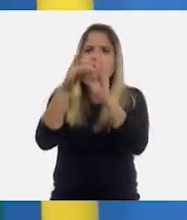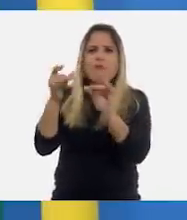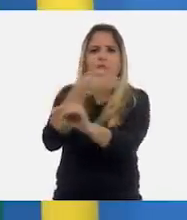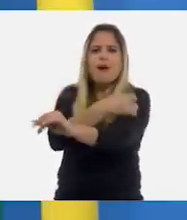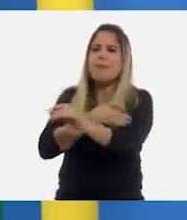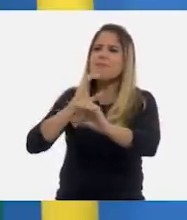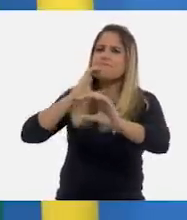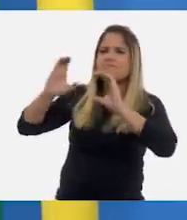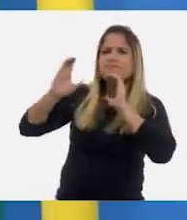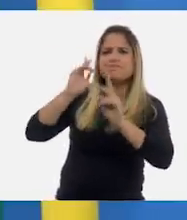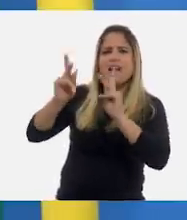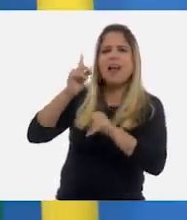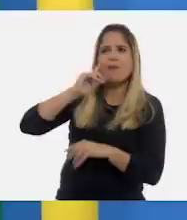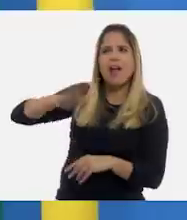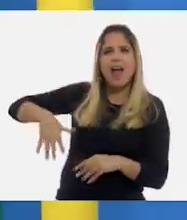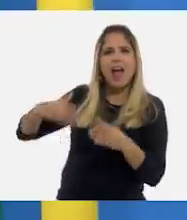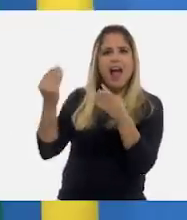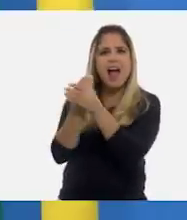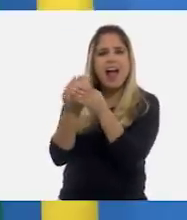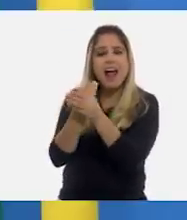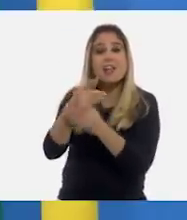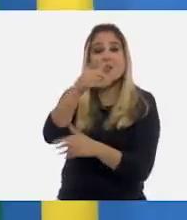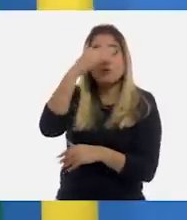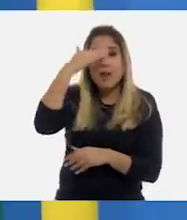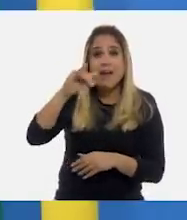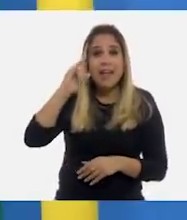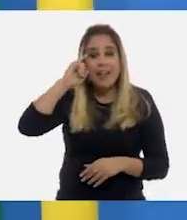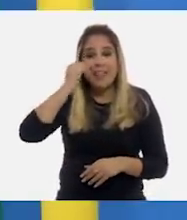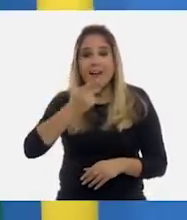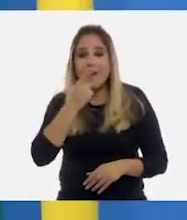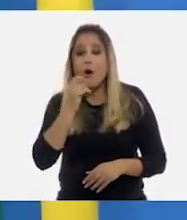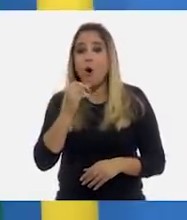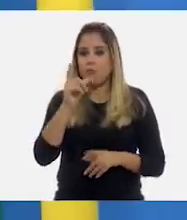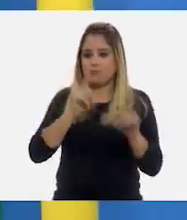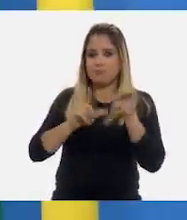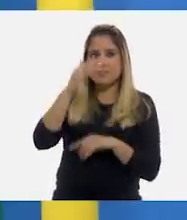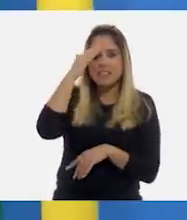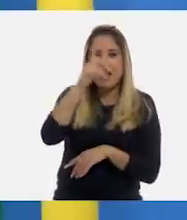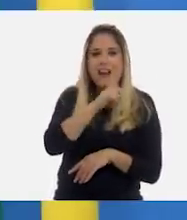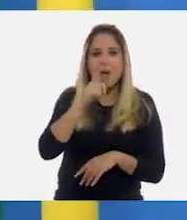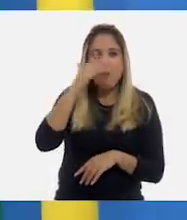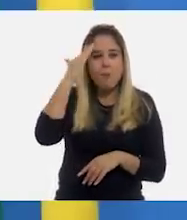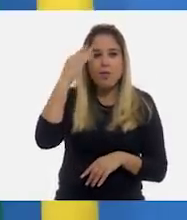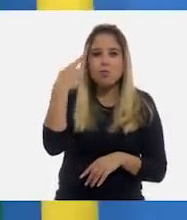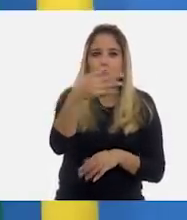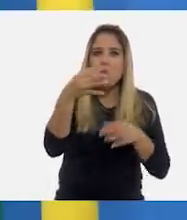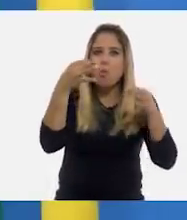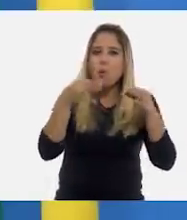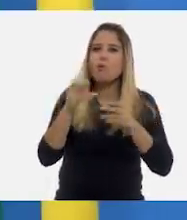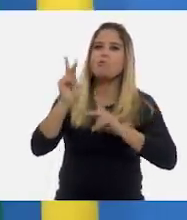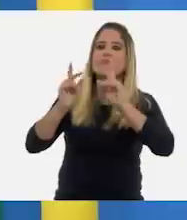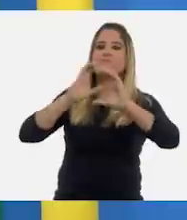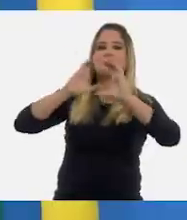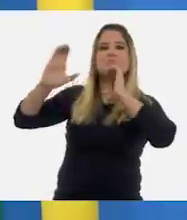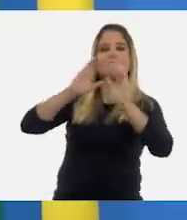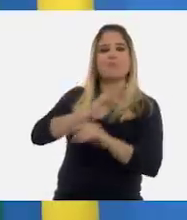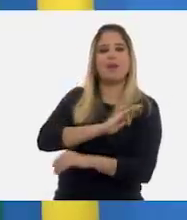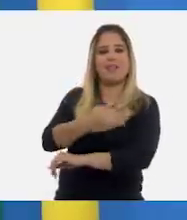tienes la fortuna de hablar una lengua indígena, aprovecha también este momento para practicarla y platica con tu familia en tu lengua materna.